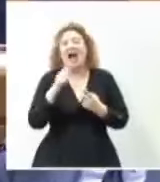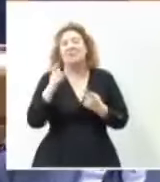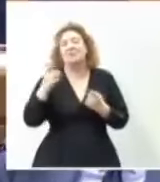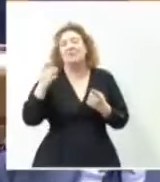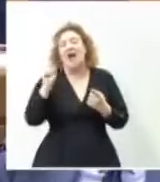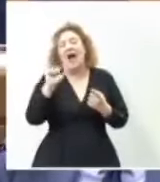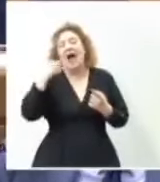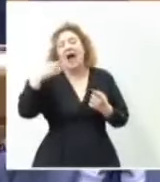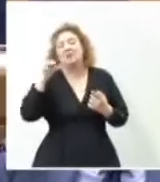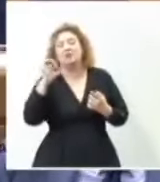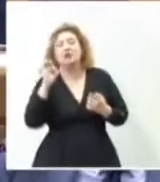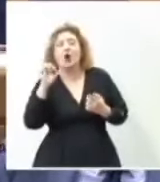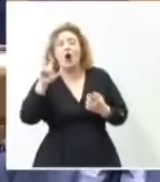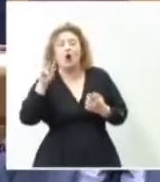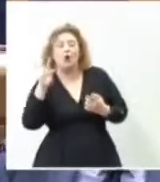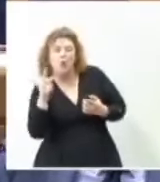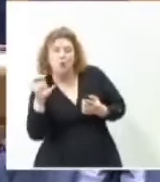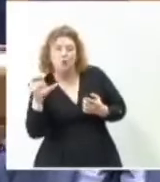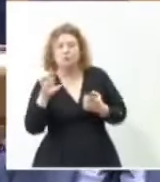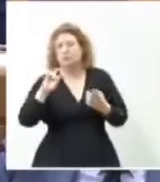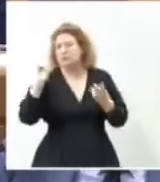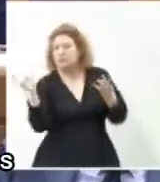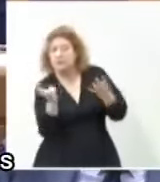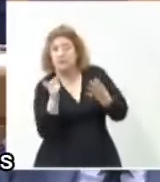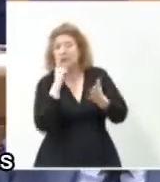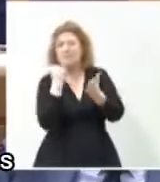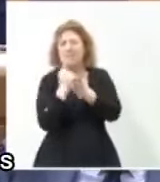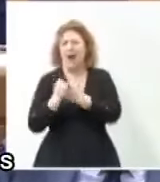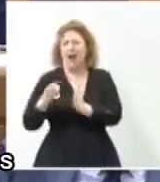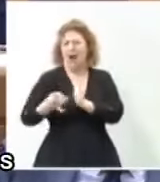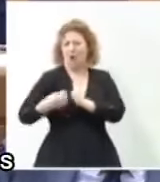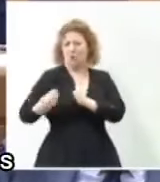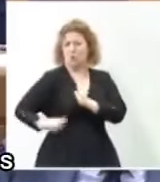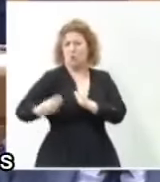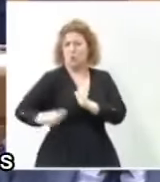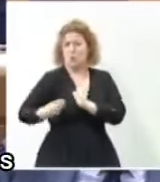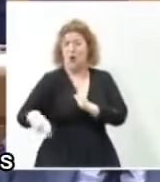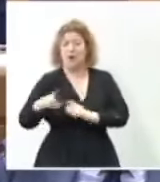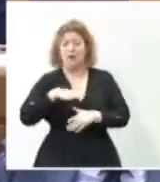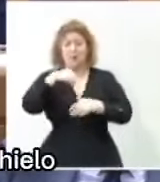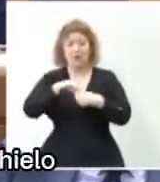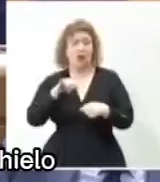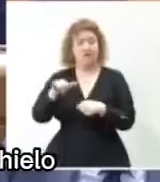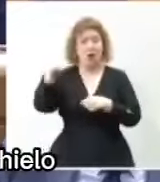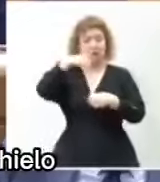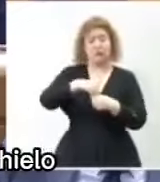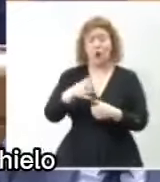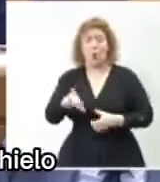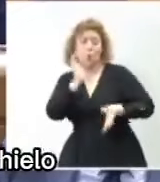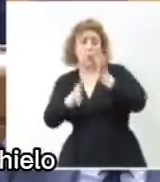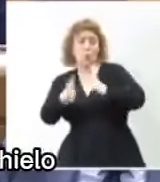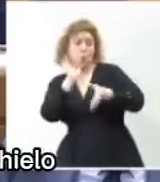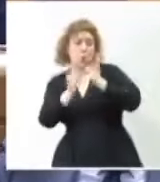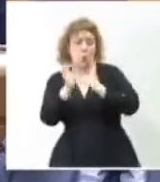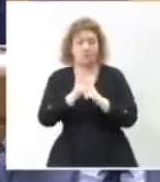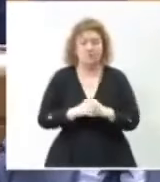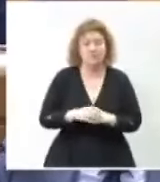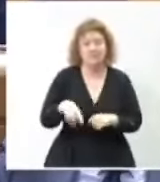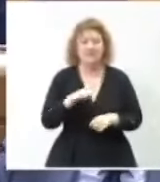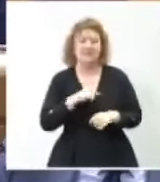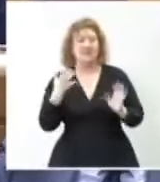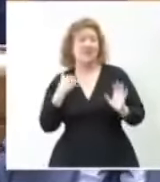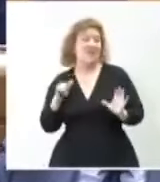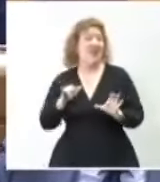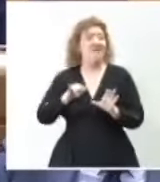Esas y otras marcas premium son las que le ponen a usted, a Sánchez y al resto de ministros cuando llega la hora del mundo del hielo a